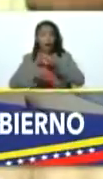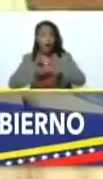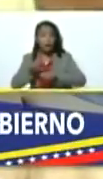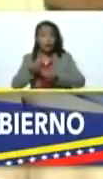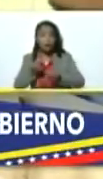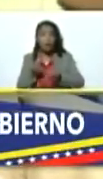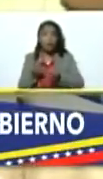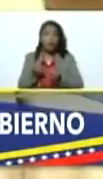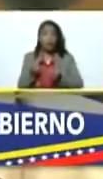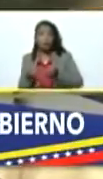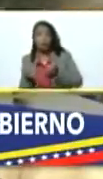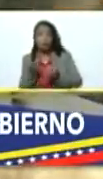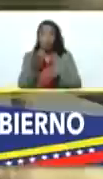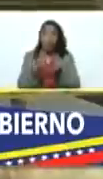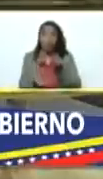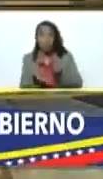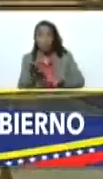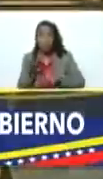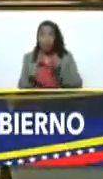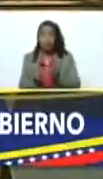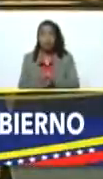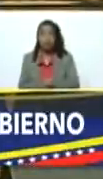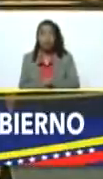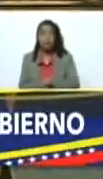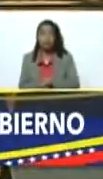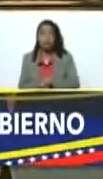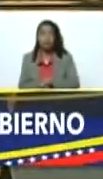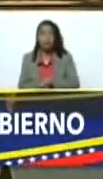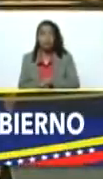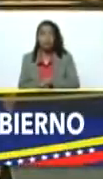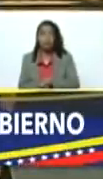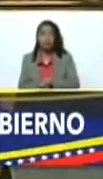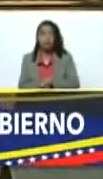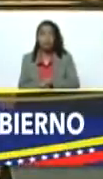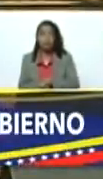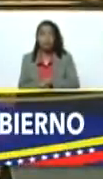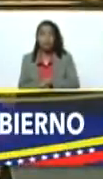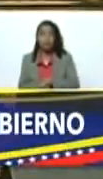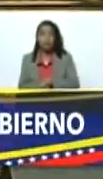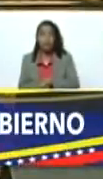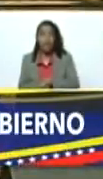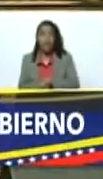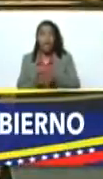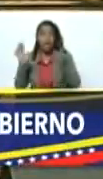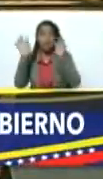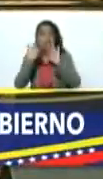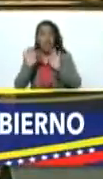haga salir agua y de manera acompasada